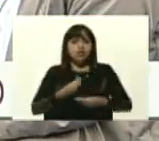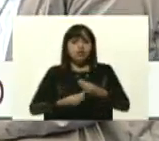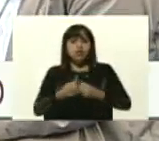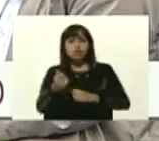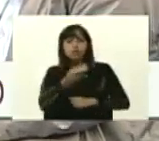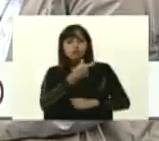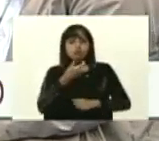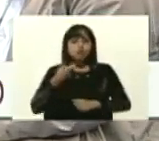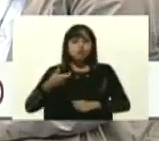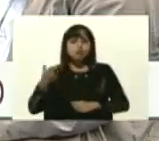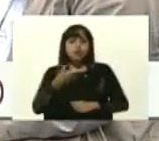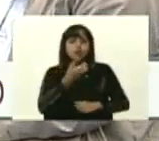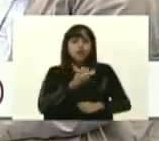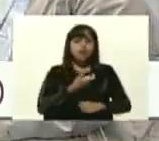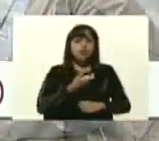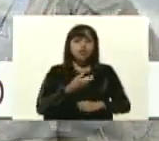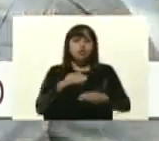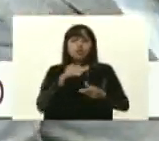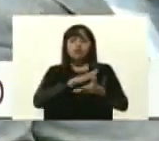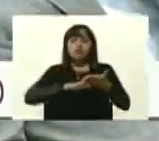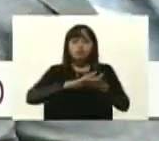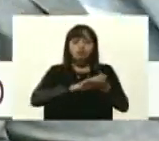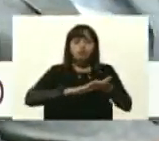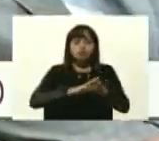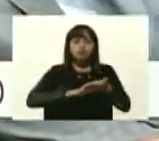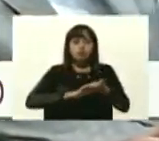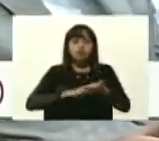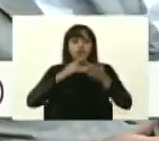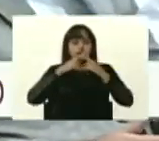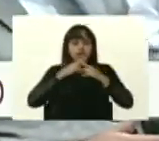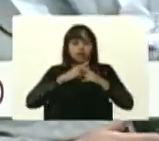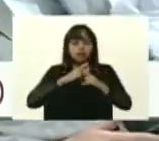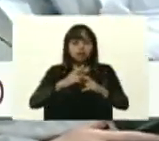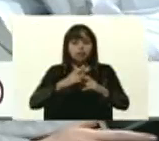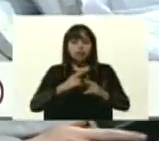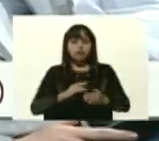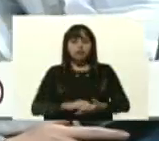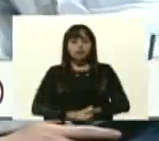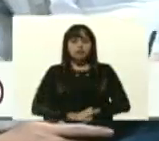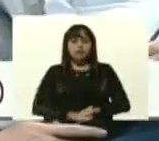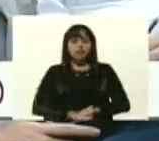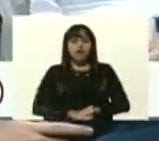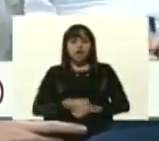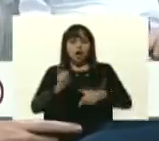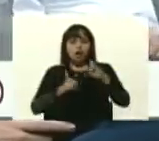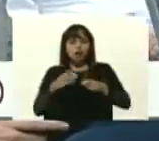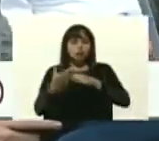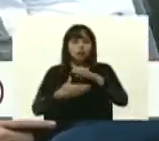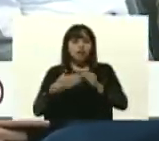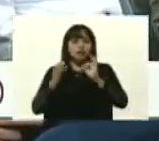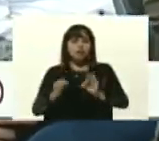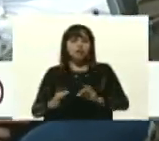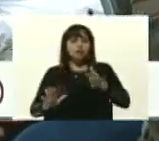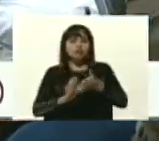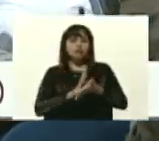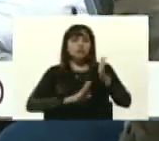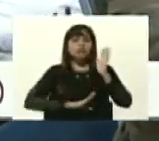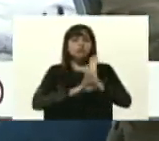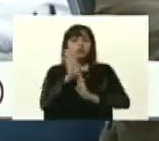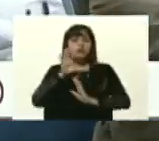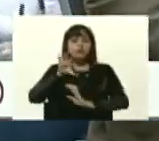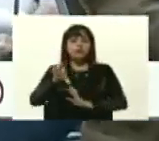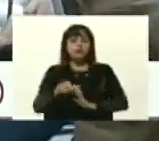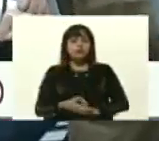búsqueda de soluciones, de respuestas a los problemas reales del desarrollo del